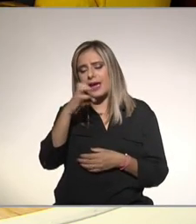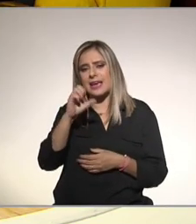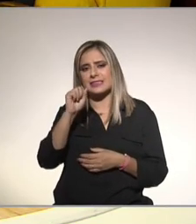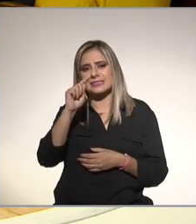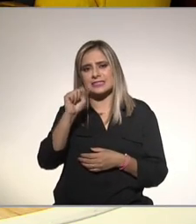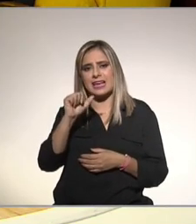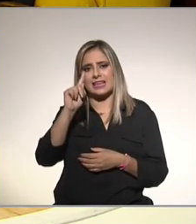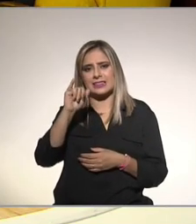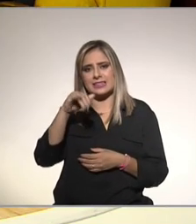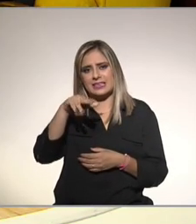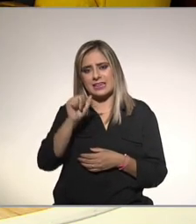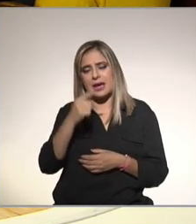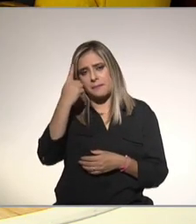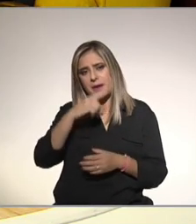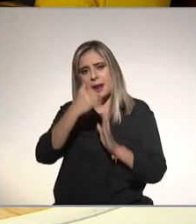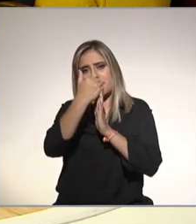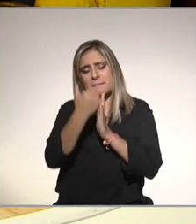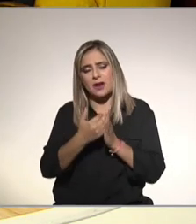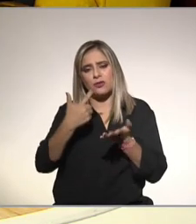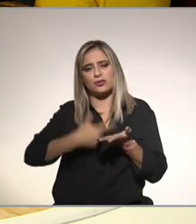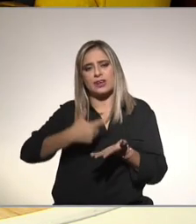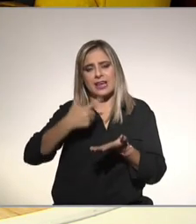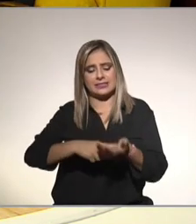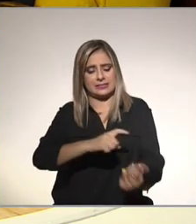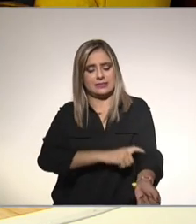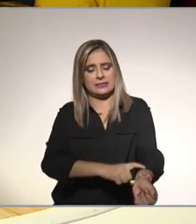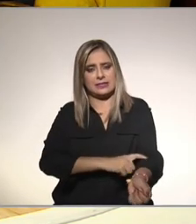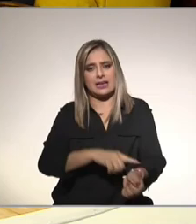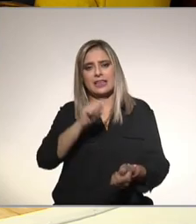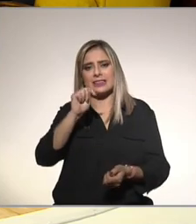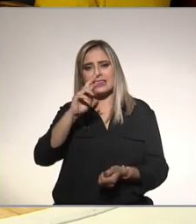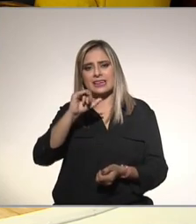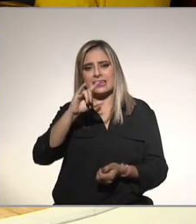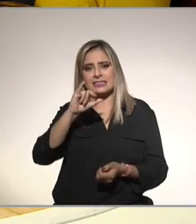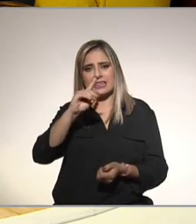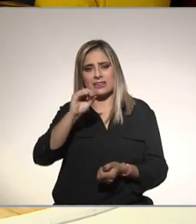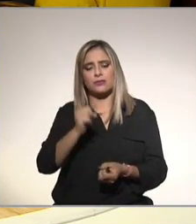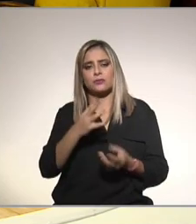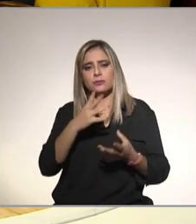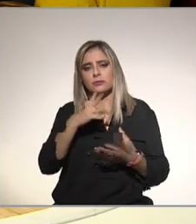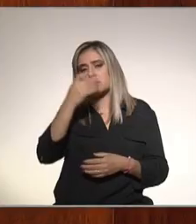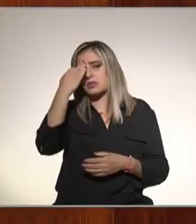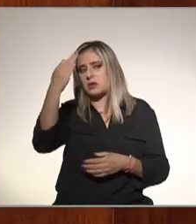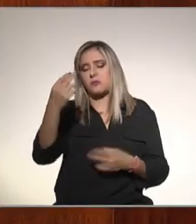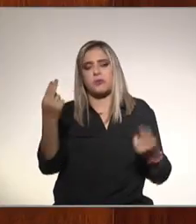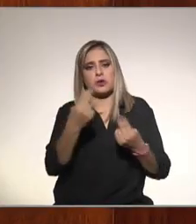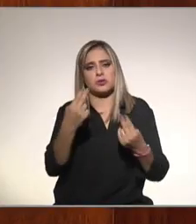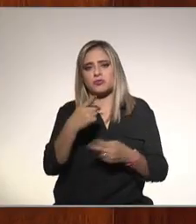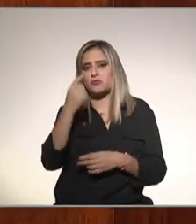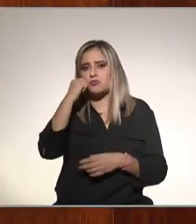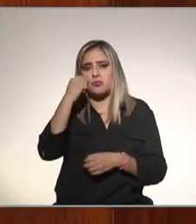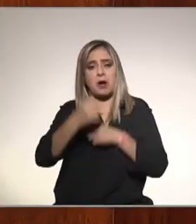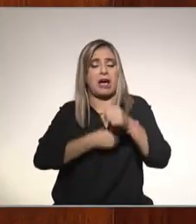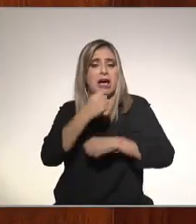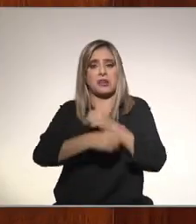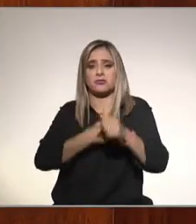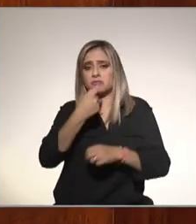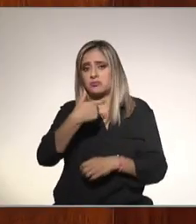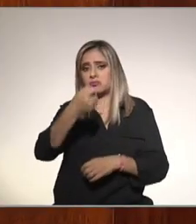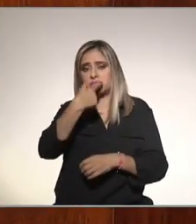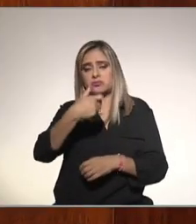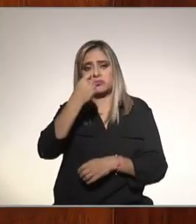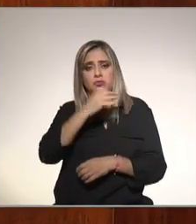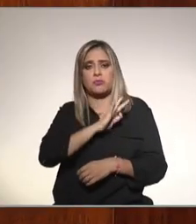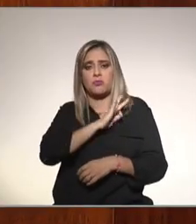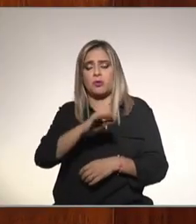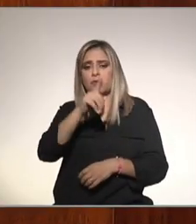me las mandaron para bajar el colesterol y los triglicéridos el tiempo necesario no importa años ok hay